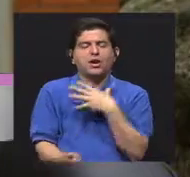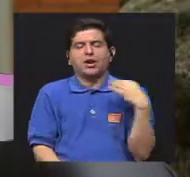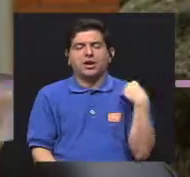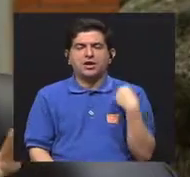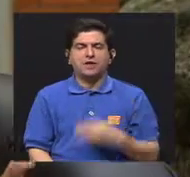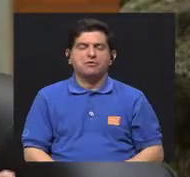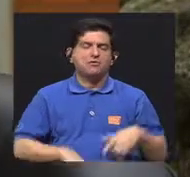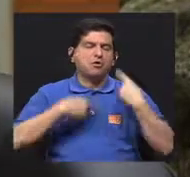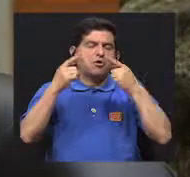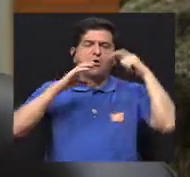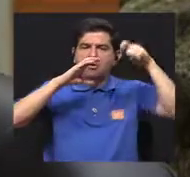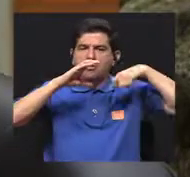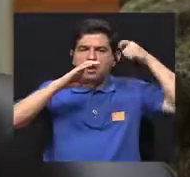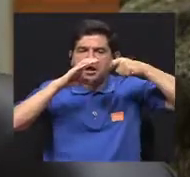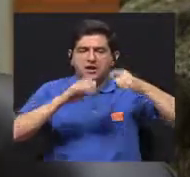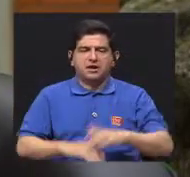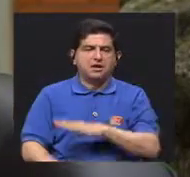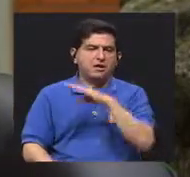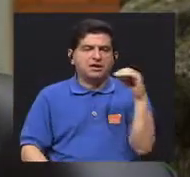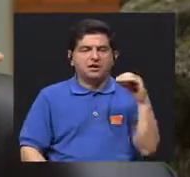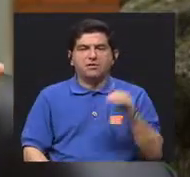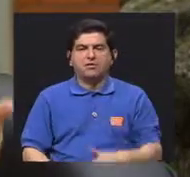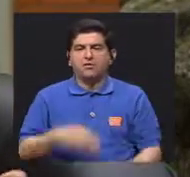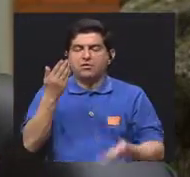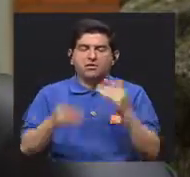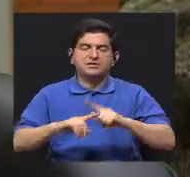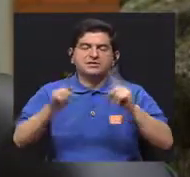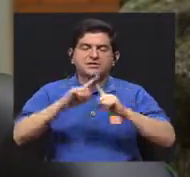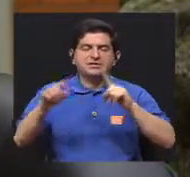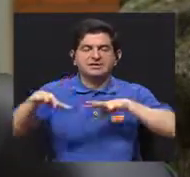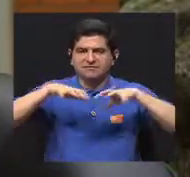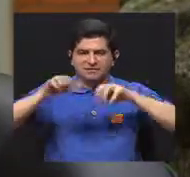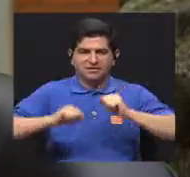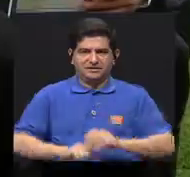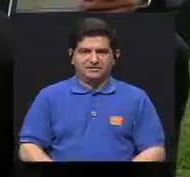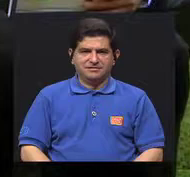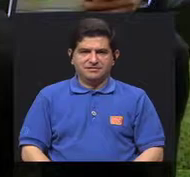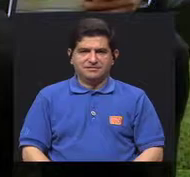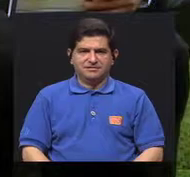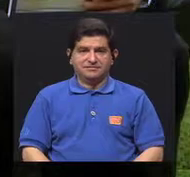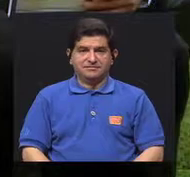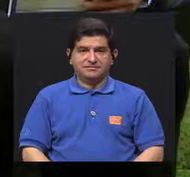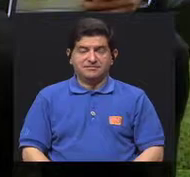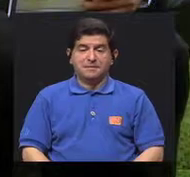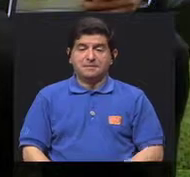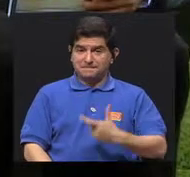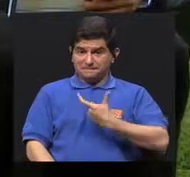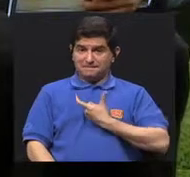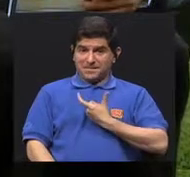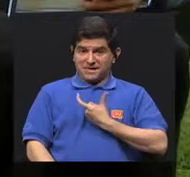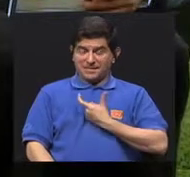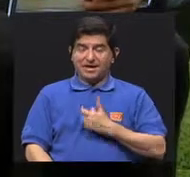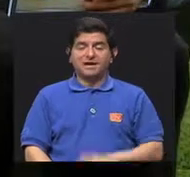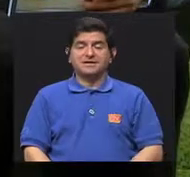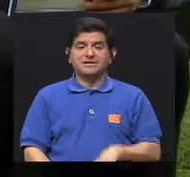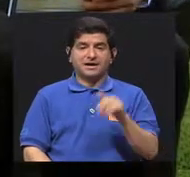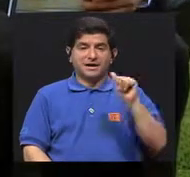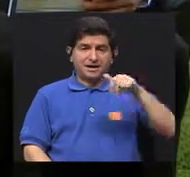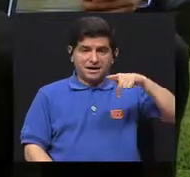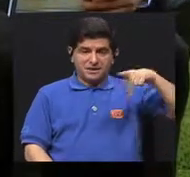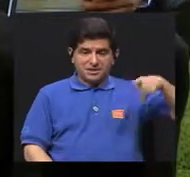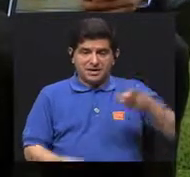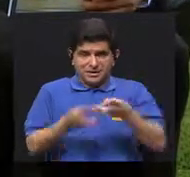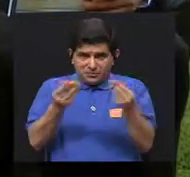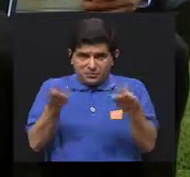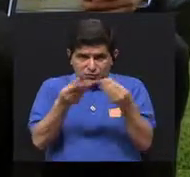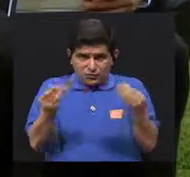guste, una ida al cine, una salida diferente. Entonces, en ese sentido, las medallas que la aplicación va a permitir